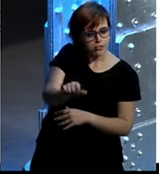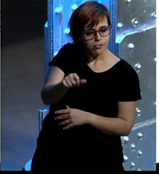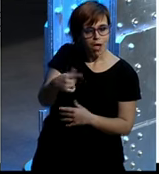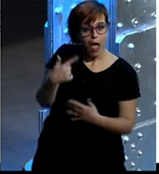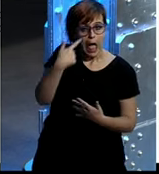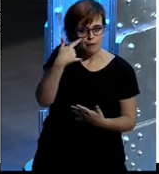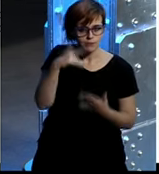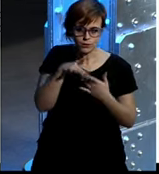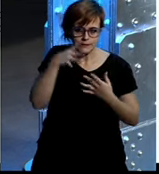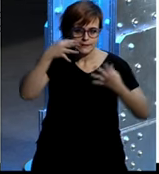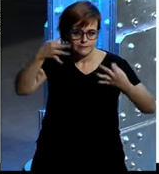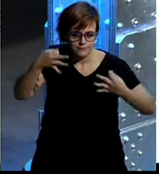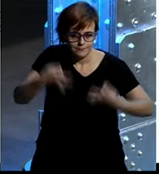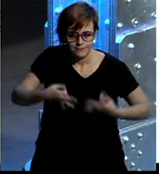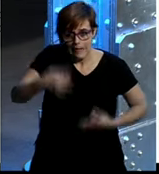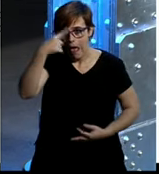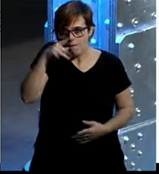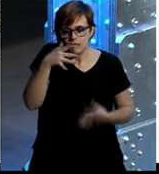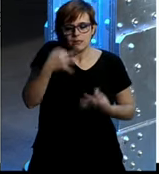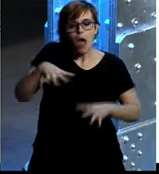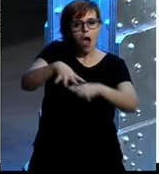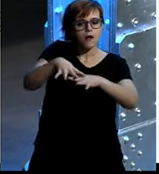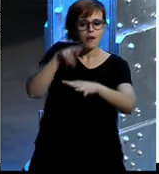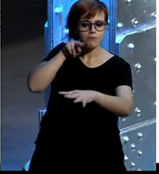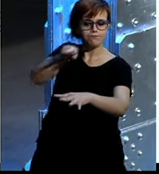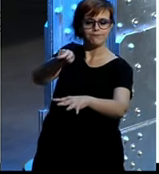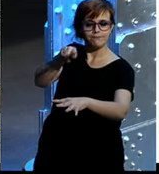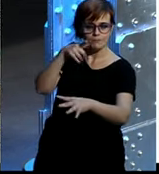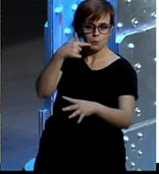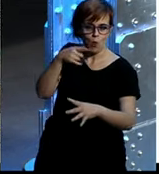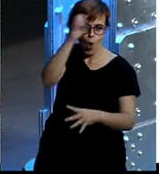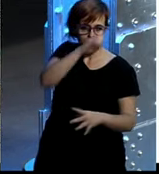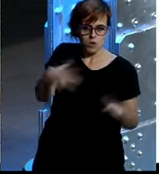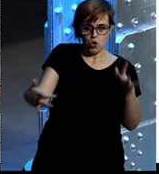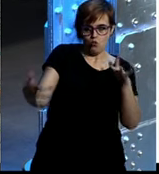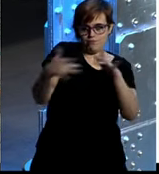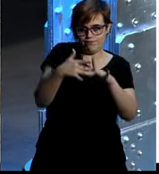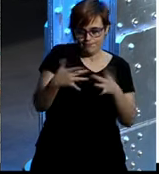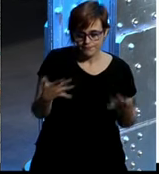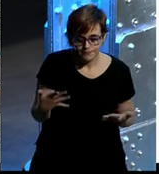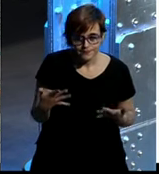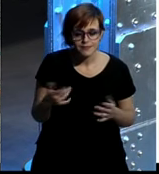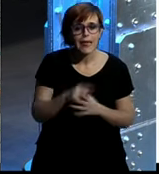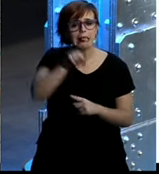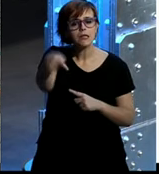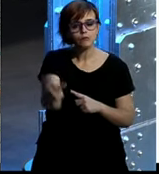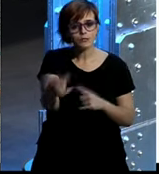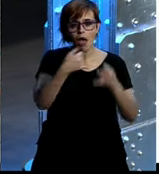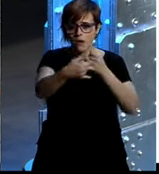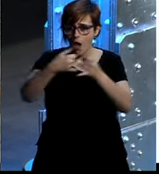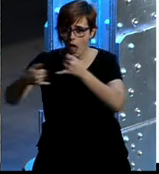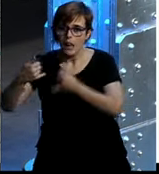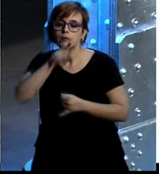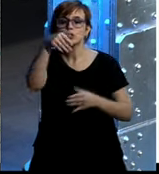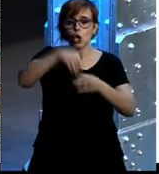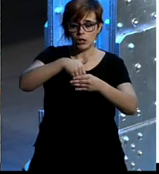bastante fiabilidad lo que está pasando en la red respecto a nosotros. Después creamos los canales y lo que es